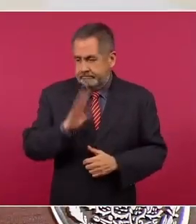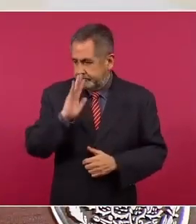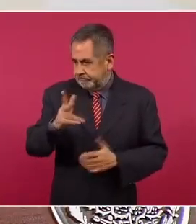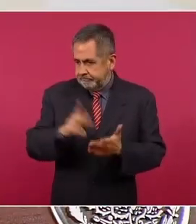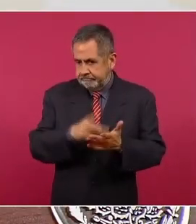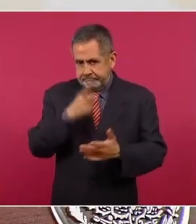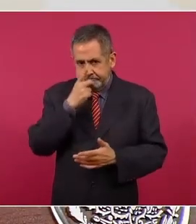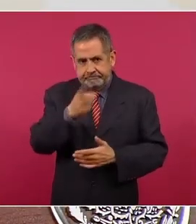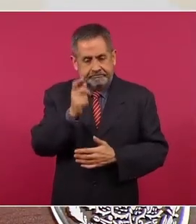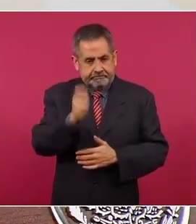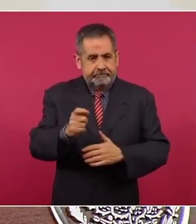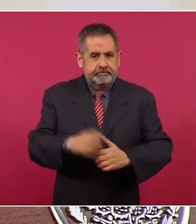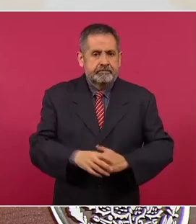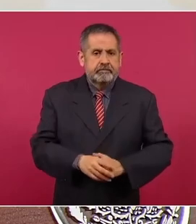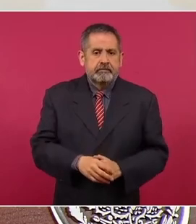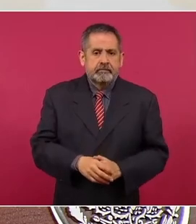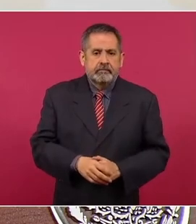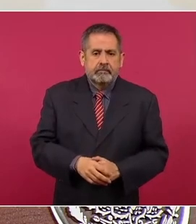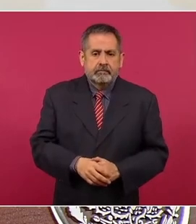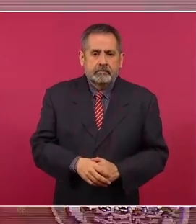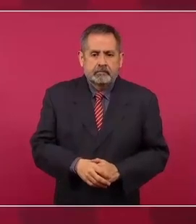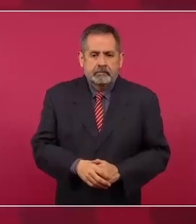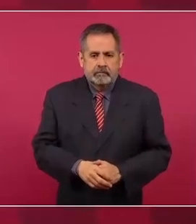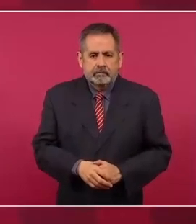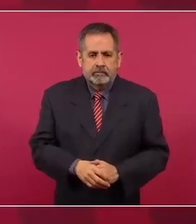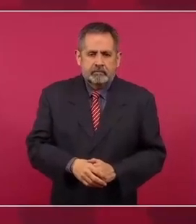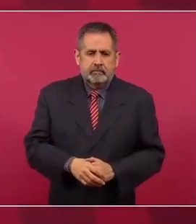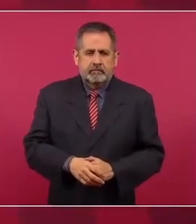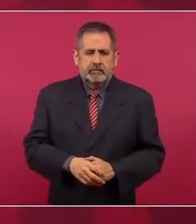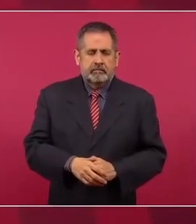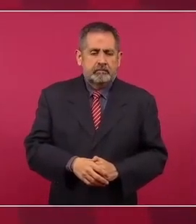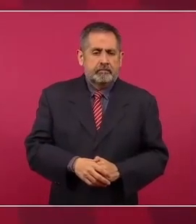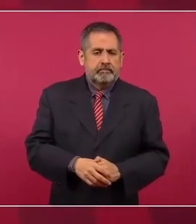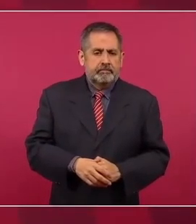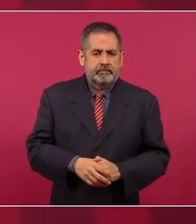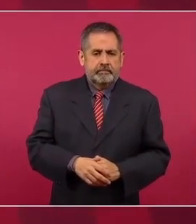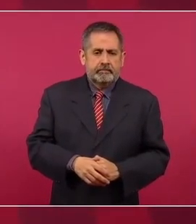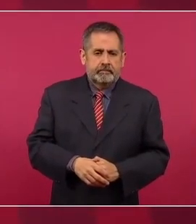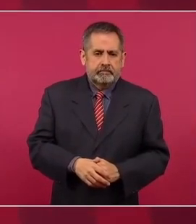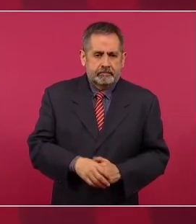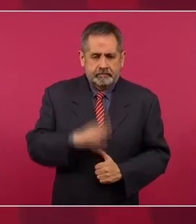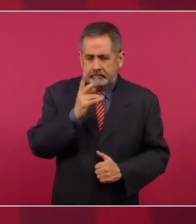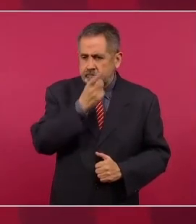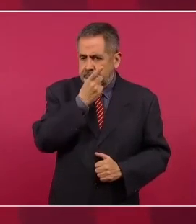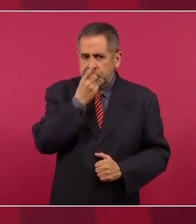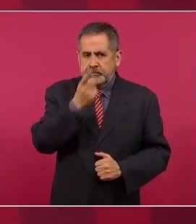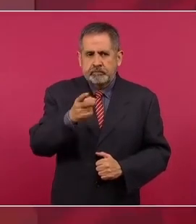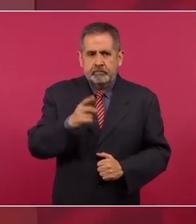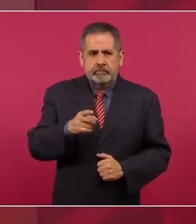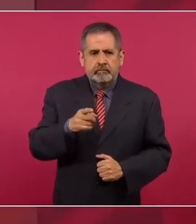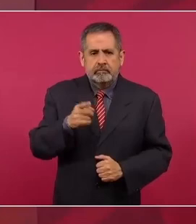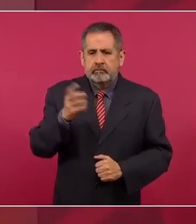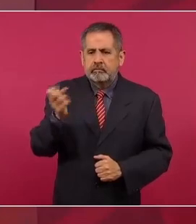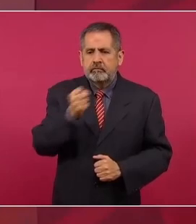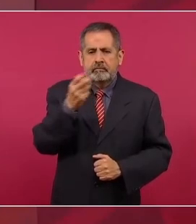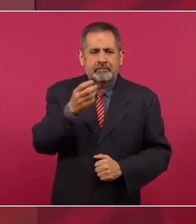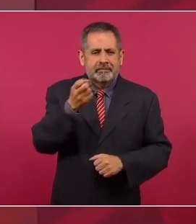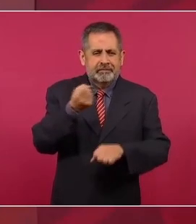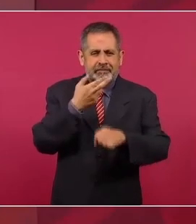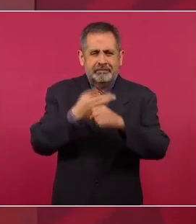en la Secretaría de Seguridad Pública